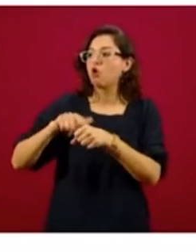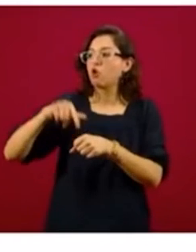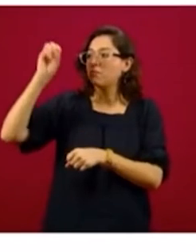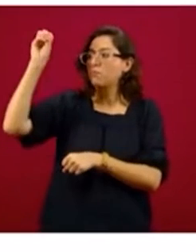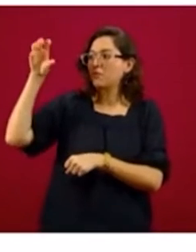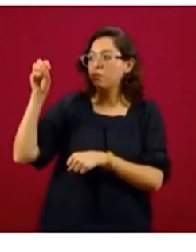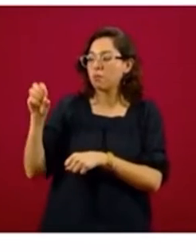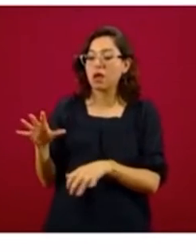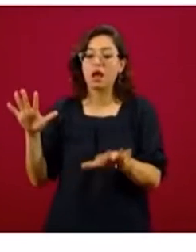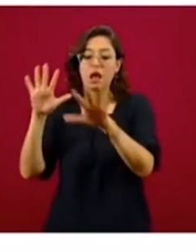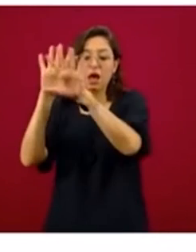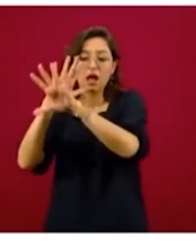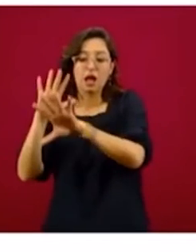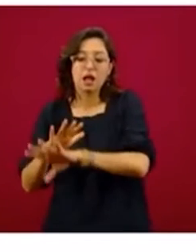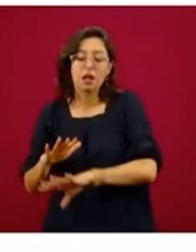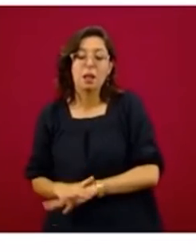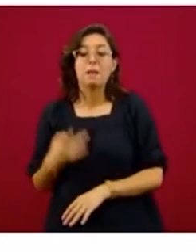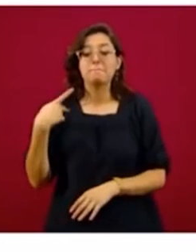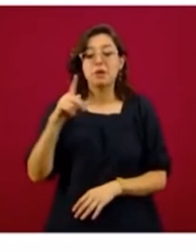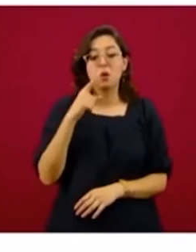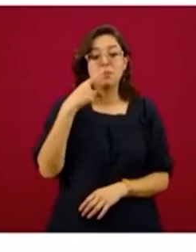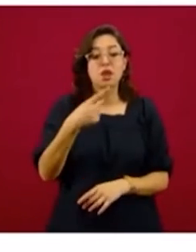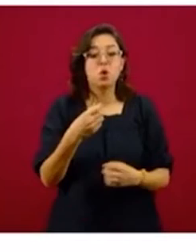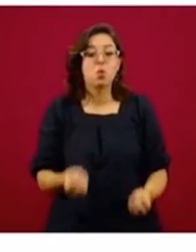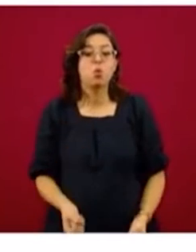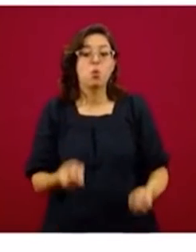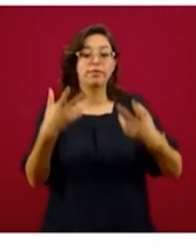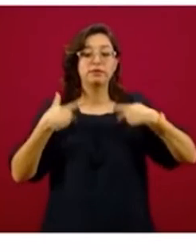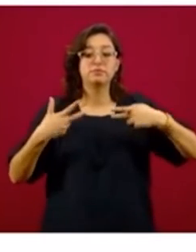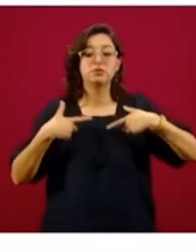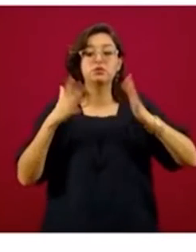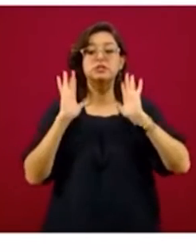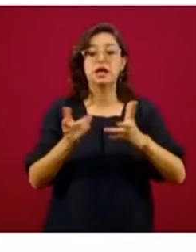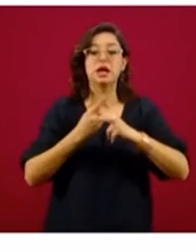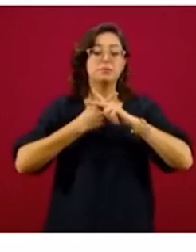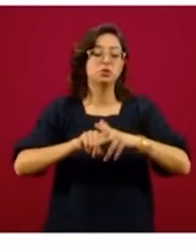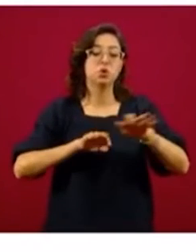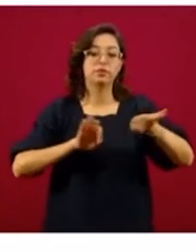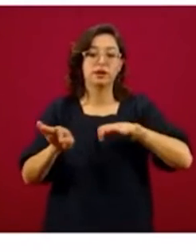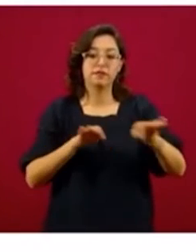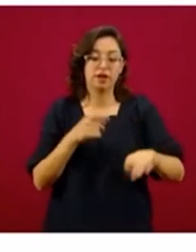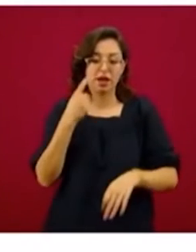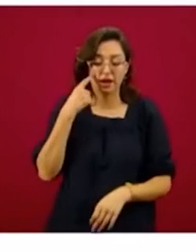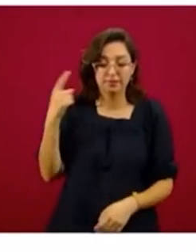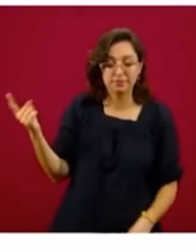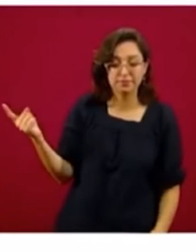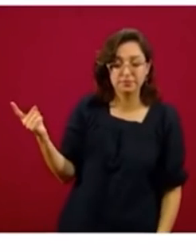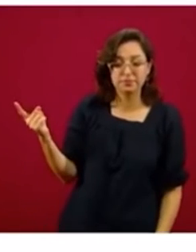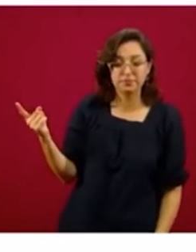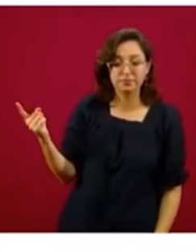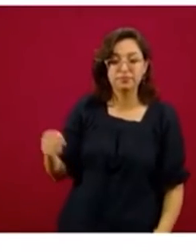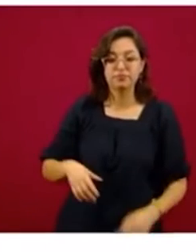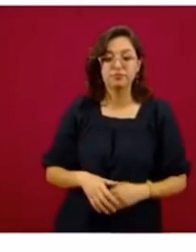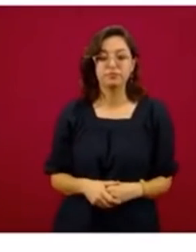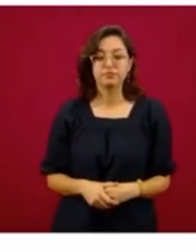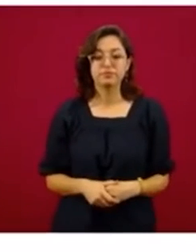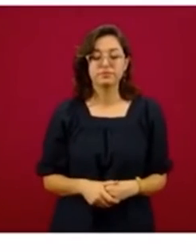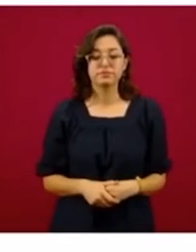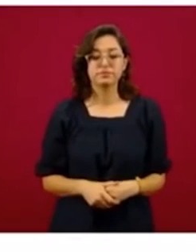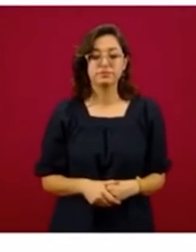fíjense el universo de personas que ya está incorporada a la vida laboral. Estamos hablando de las esenciales, son 10